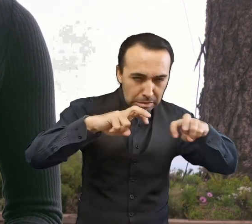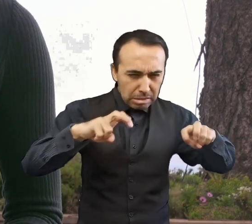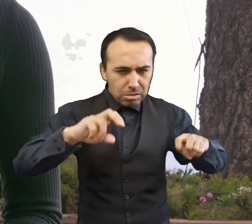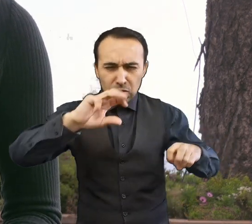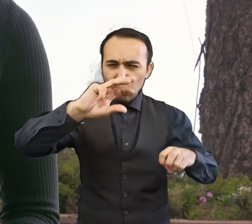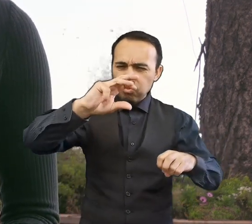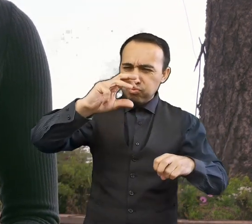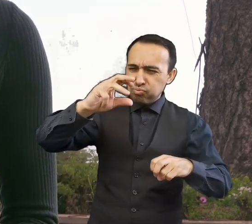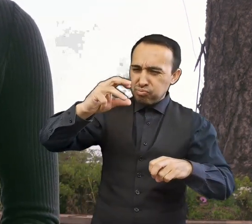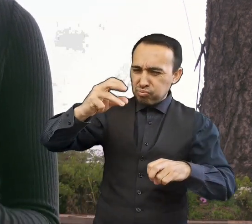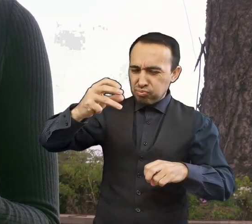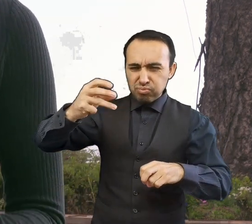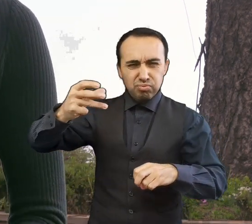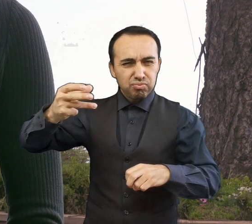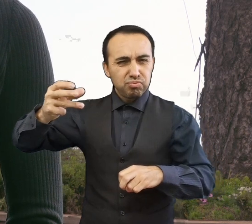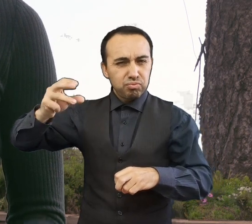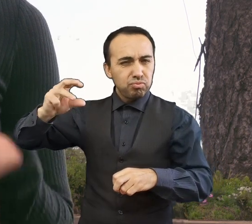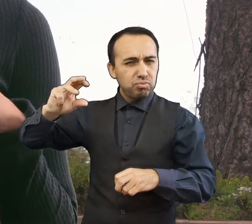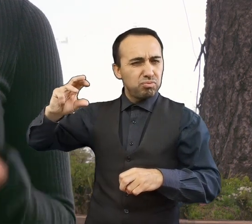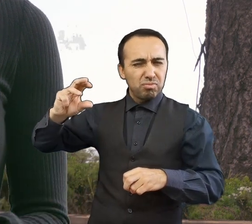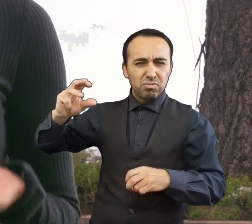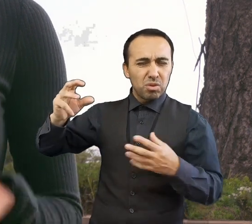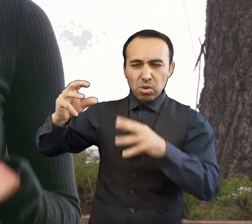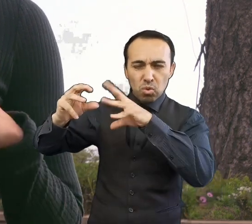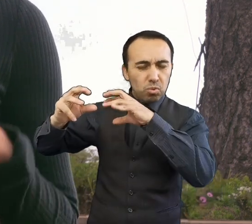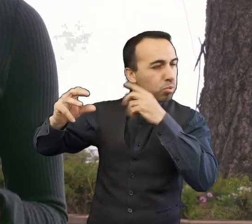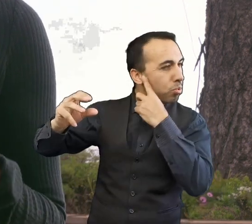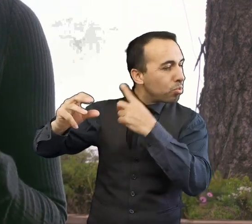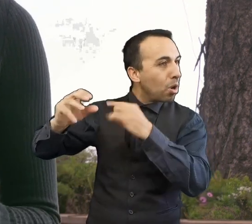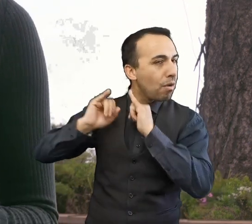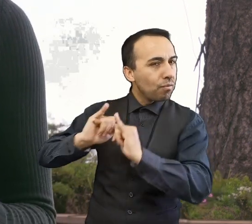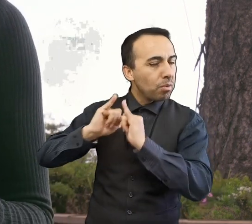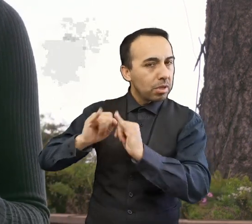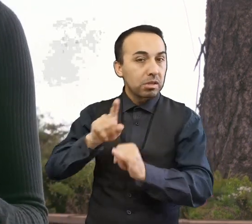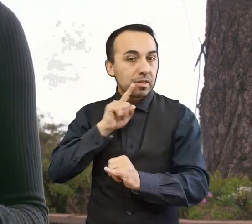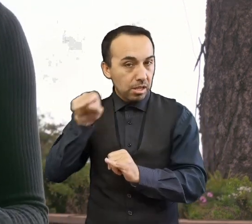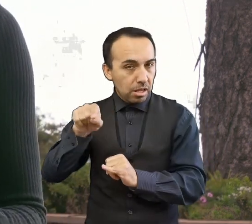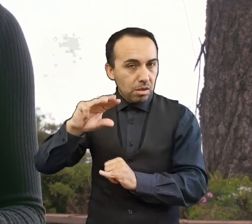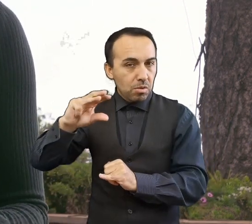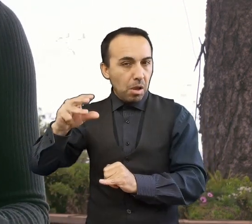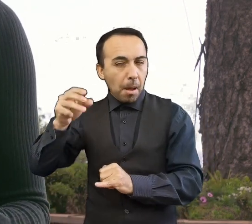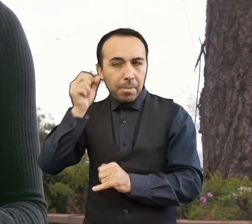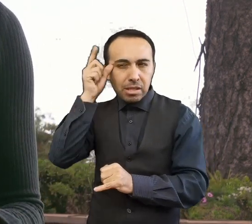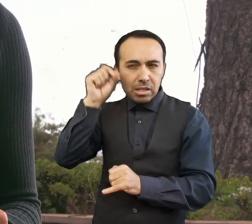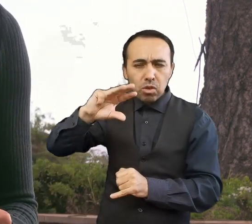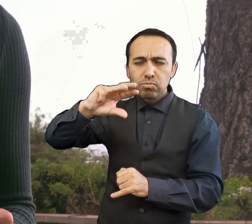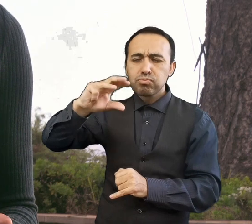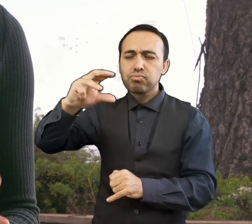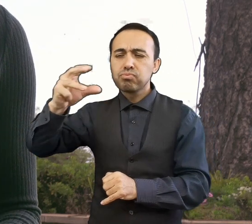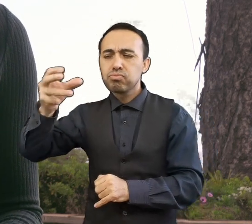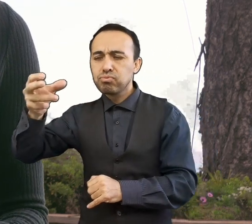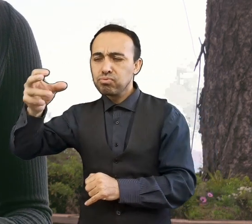movimiento medio de los asteroides para comprender los mecanismos de excitación orbital que permiten a los miembros de una determinada